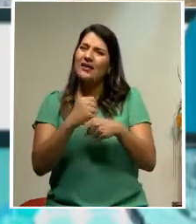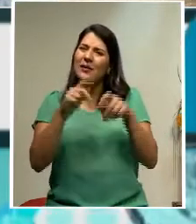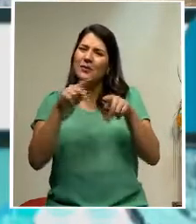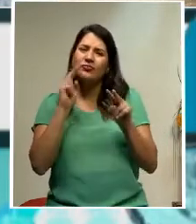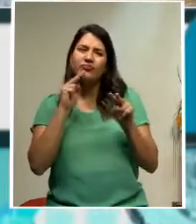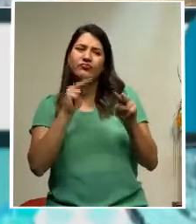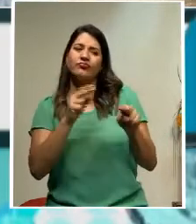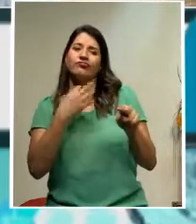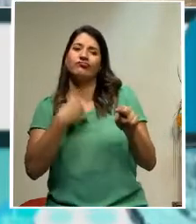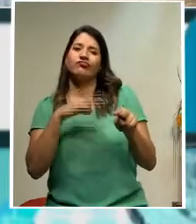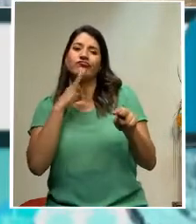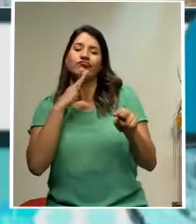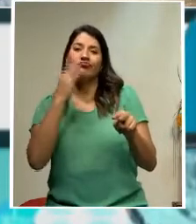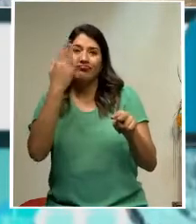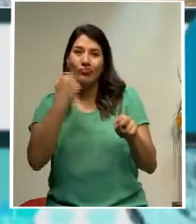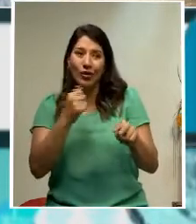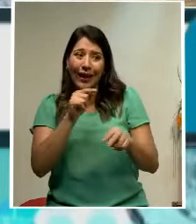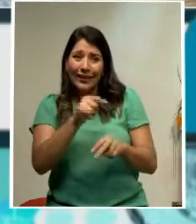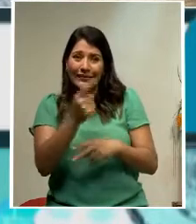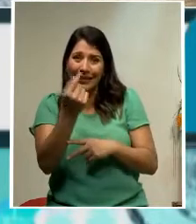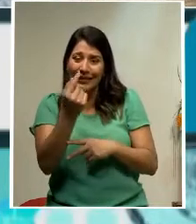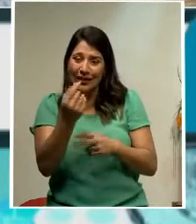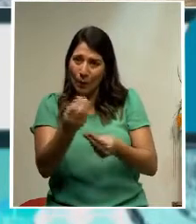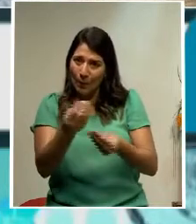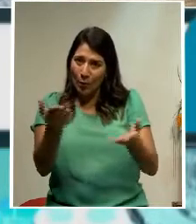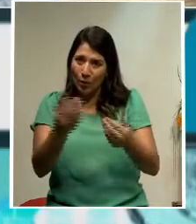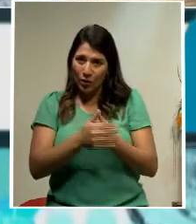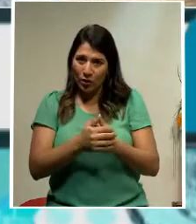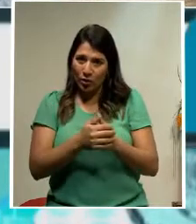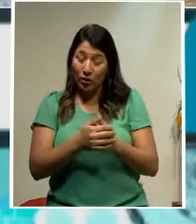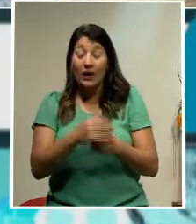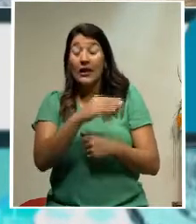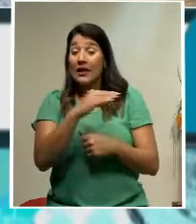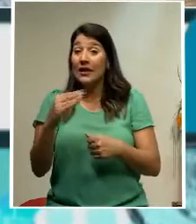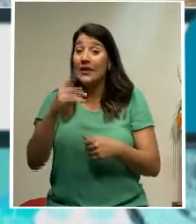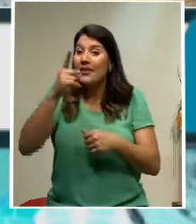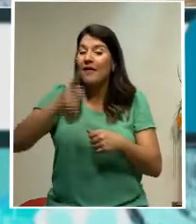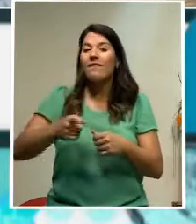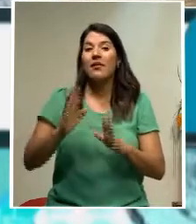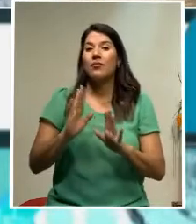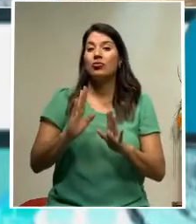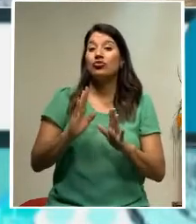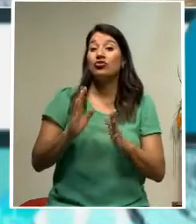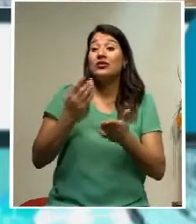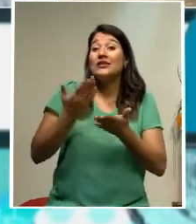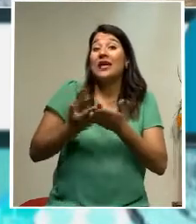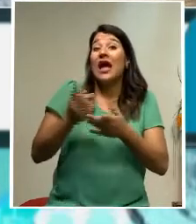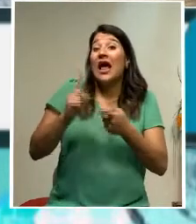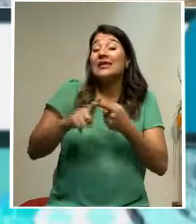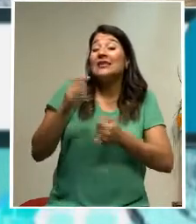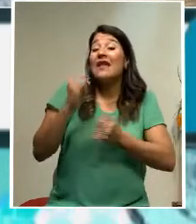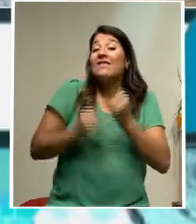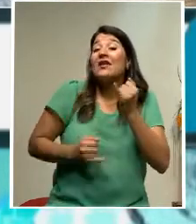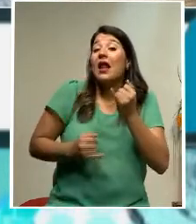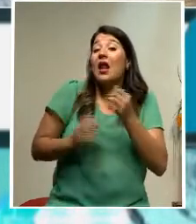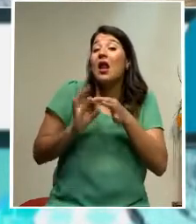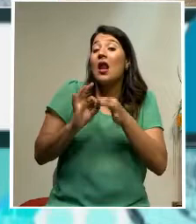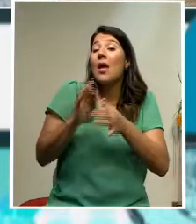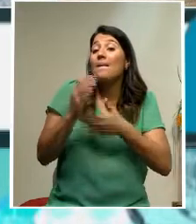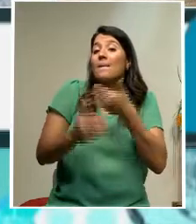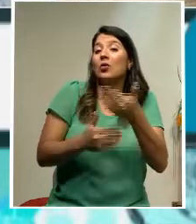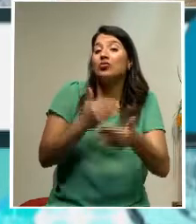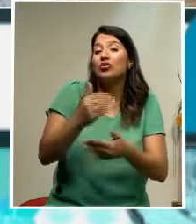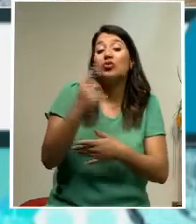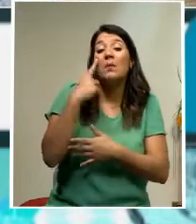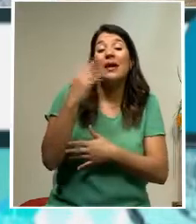porque son fondos públicos y hay que llegar a un final a determinar quiénes son los